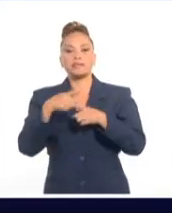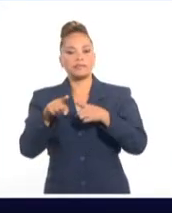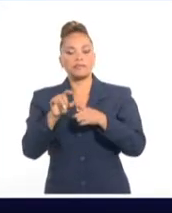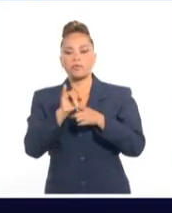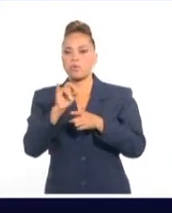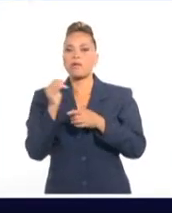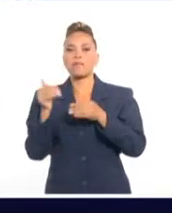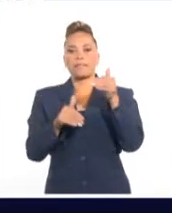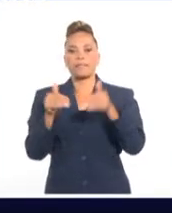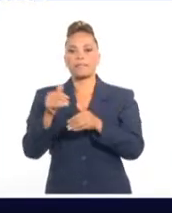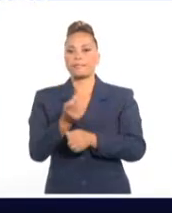Maluf.